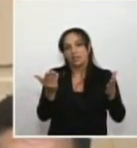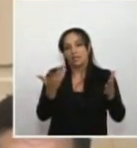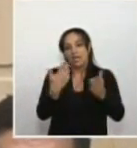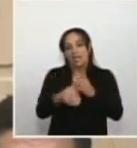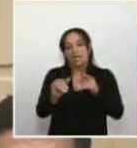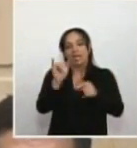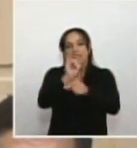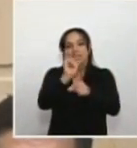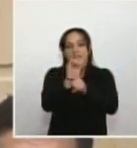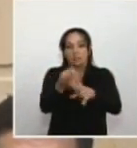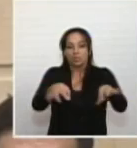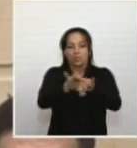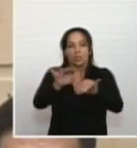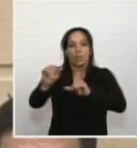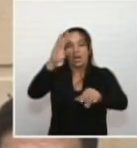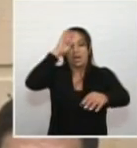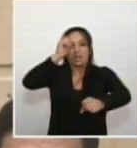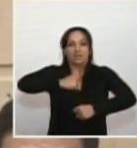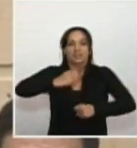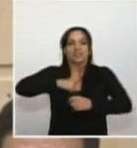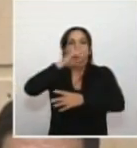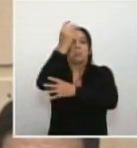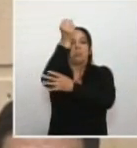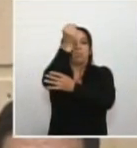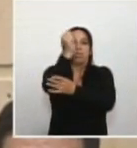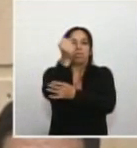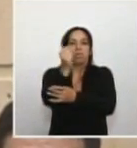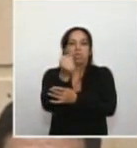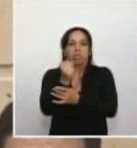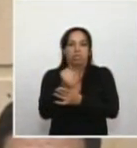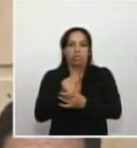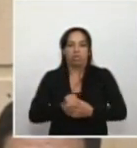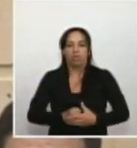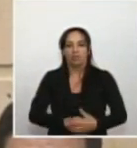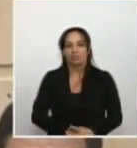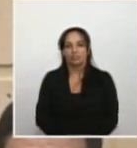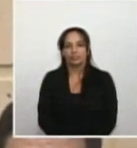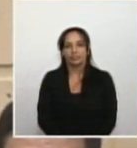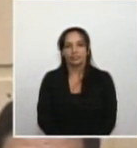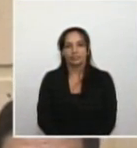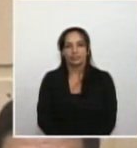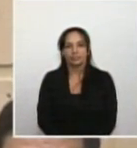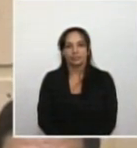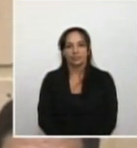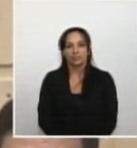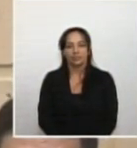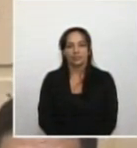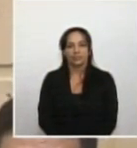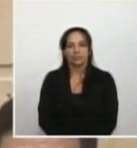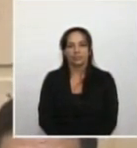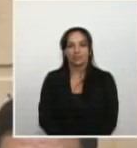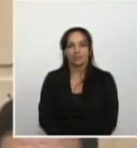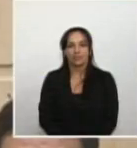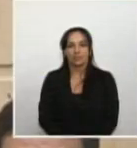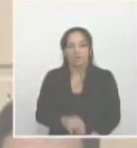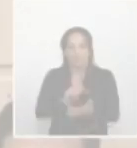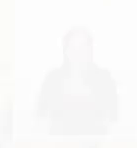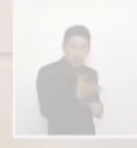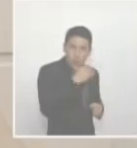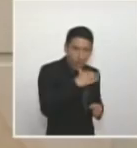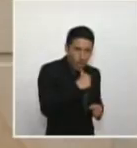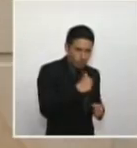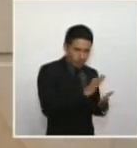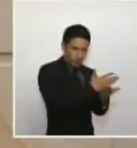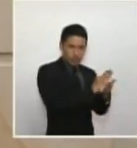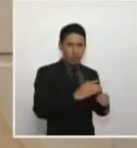institución tan importante como es las Fuerzas Armadas de nuestro país, la Fuerza Pública.